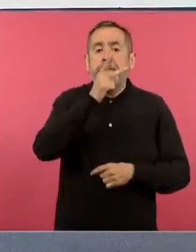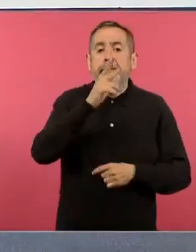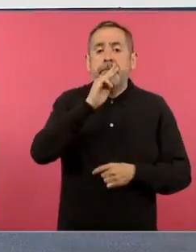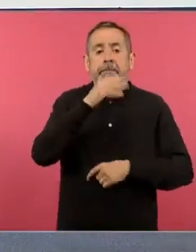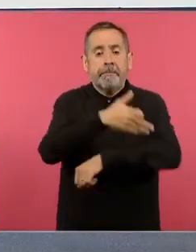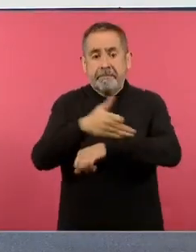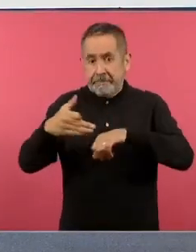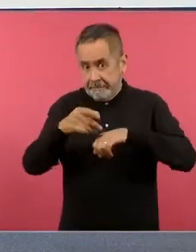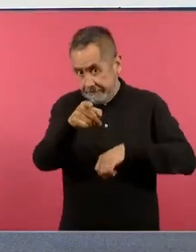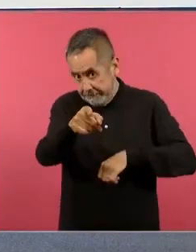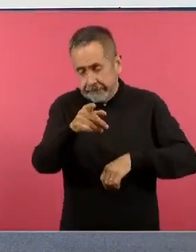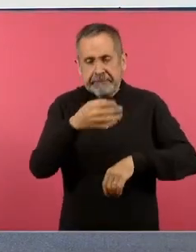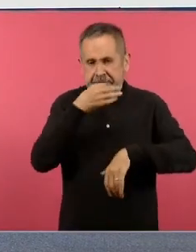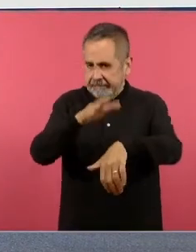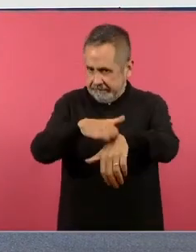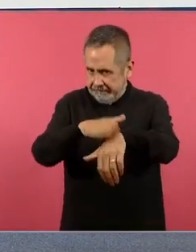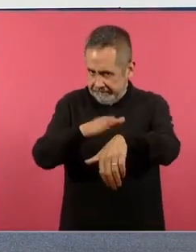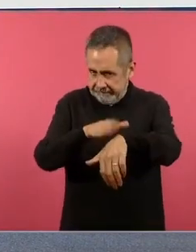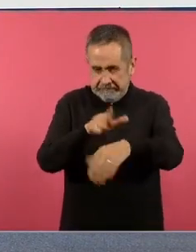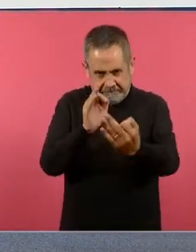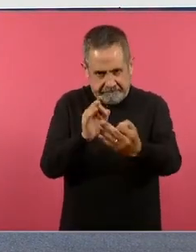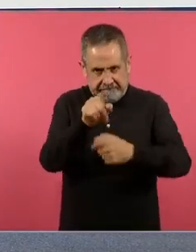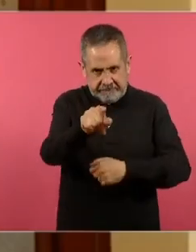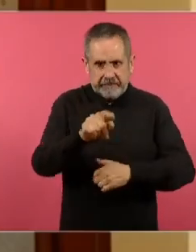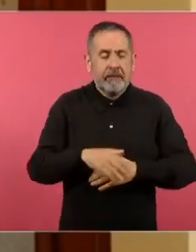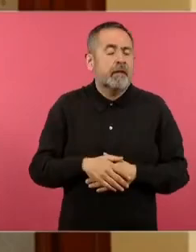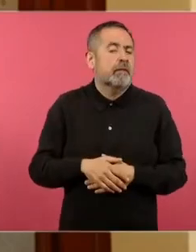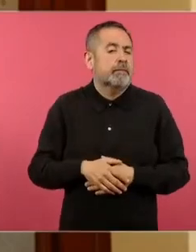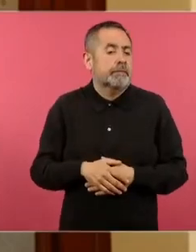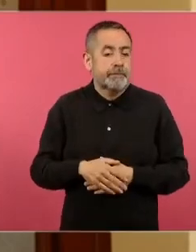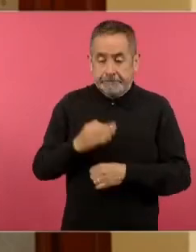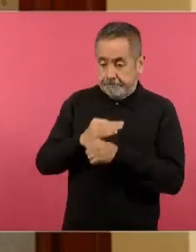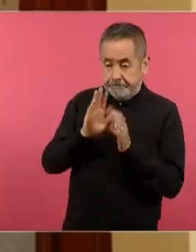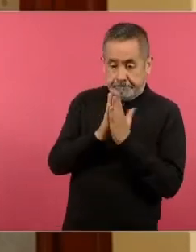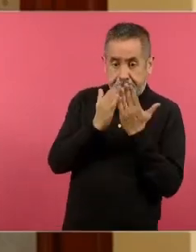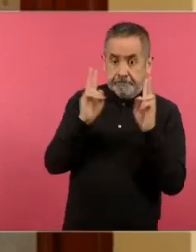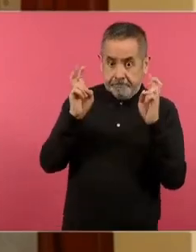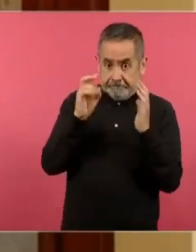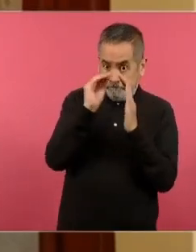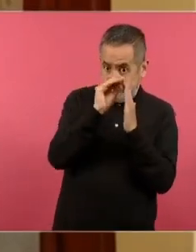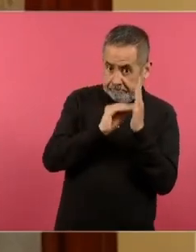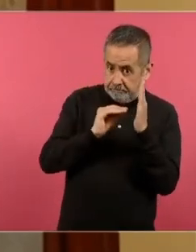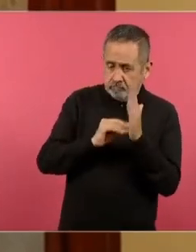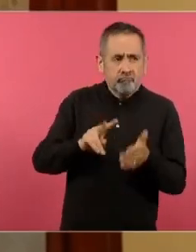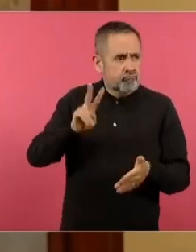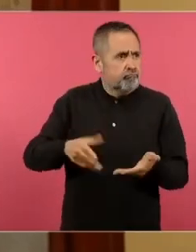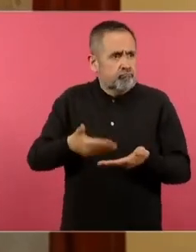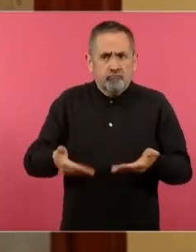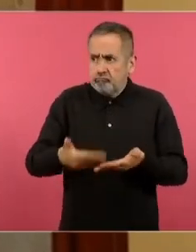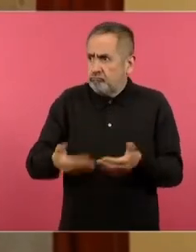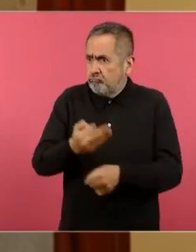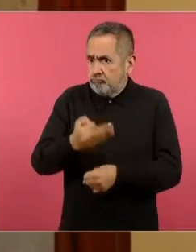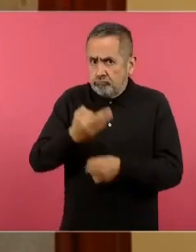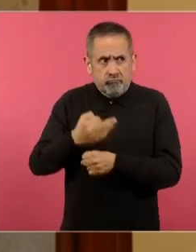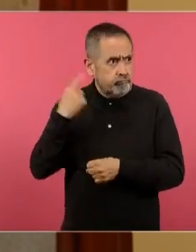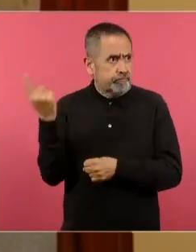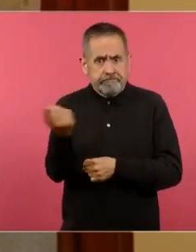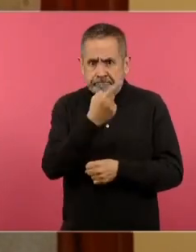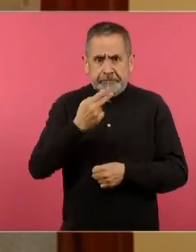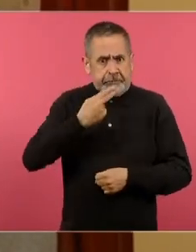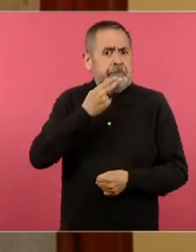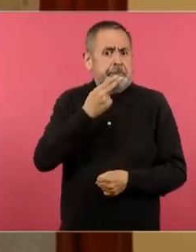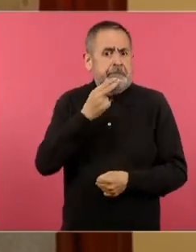pueden tener la certeza de que los contenidos que abordamos son contenidos actuales y que además